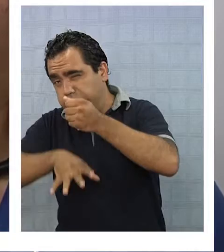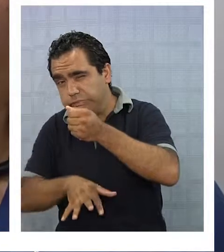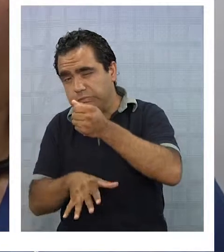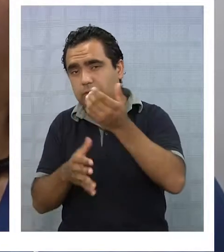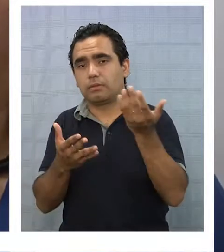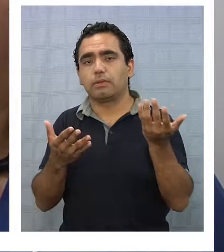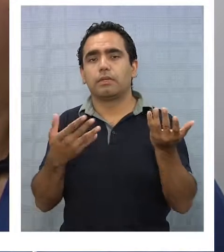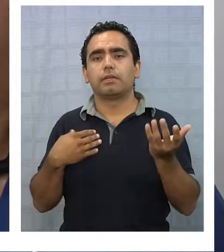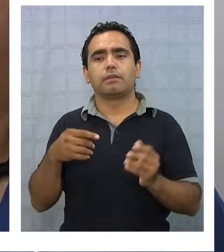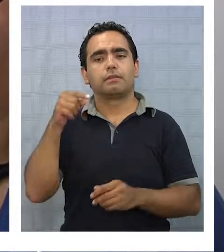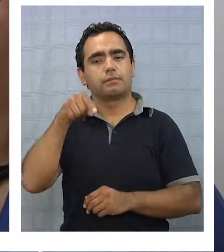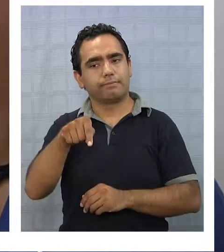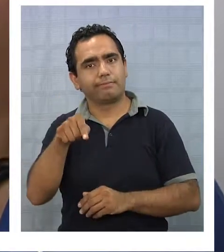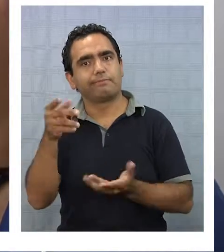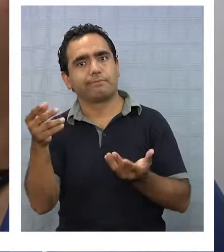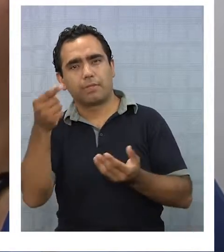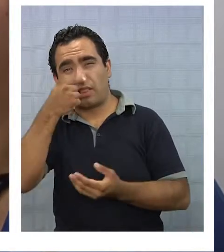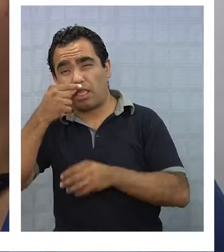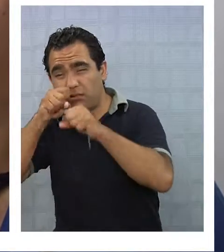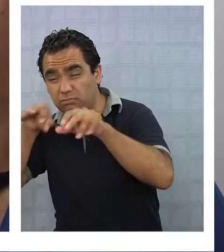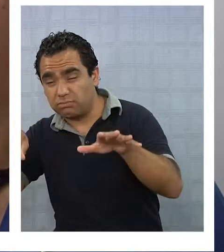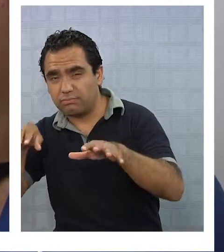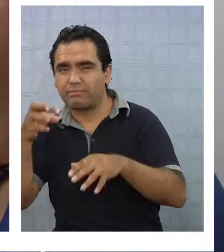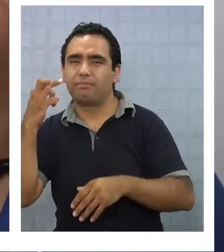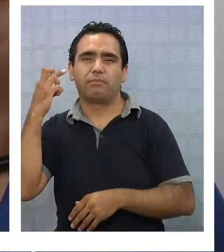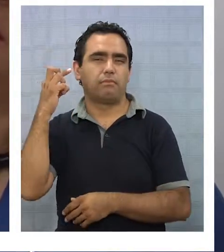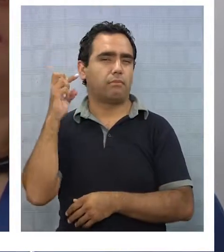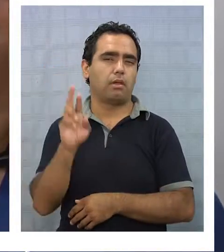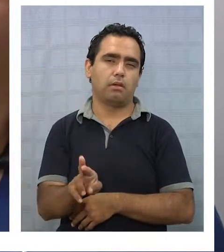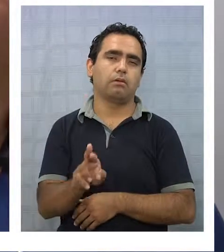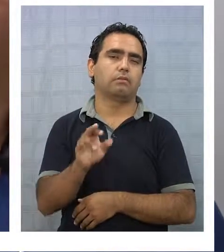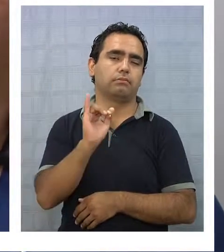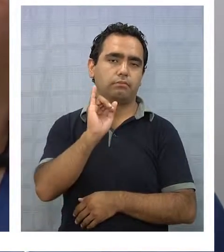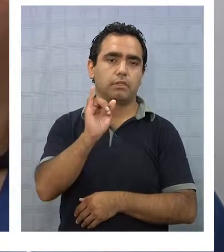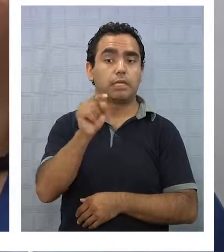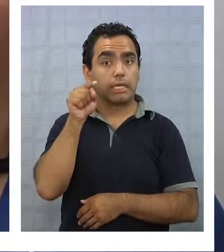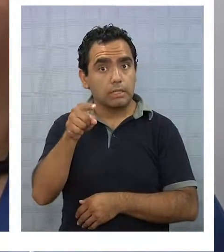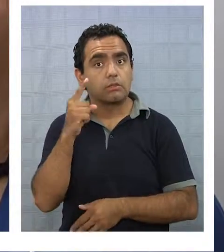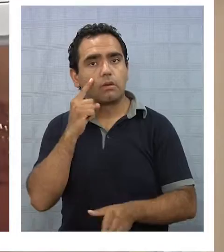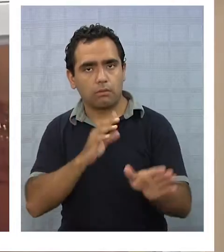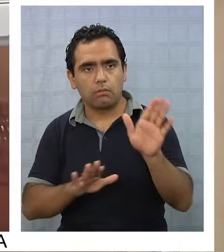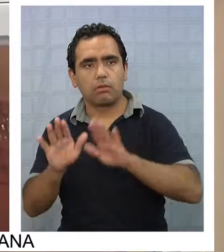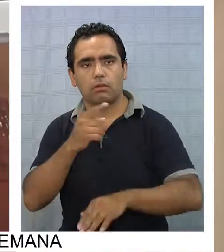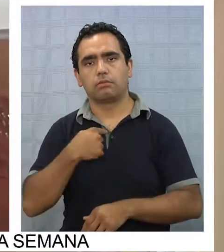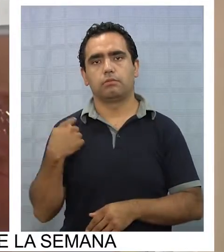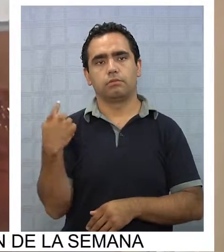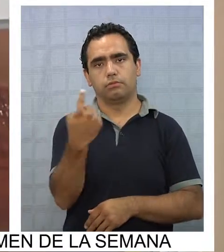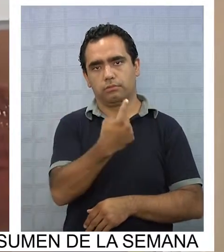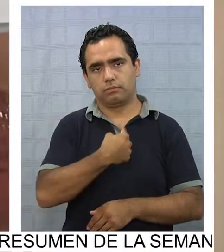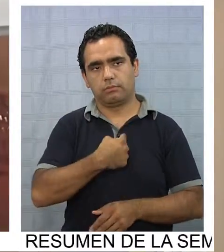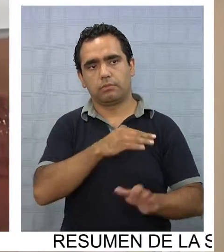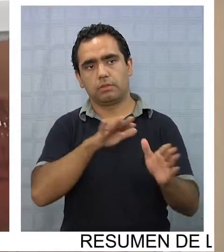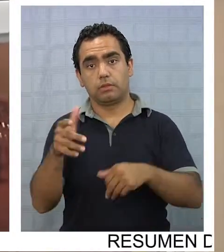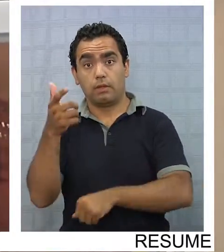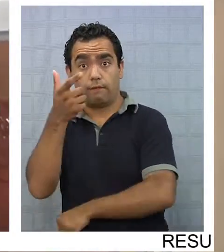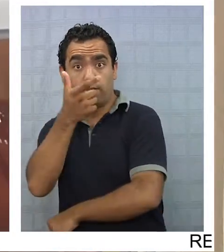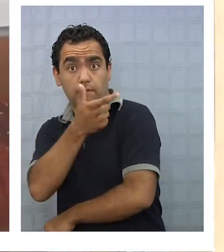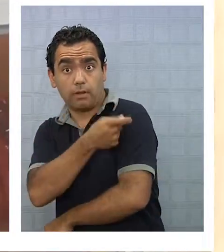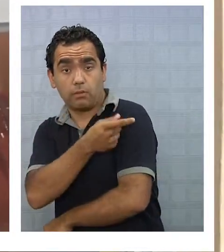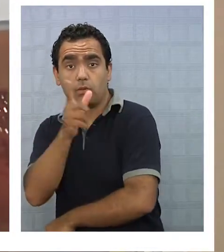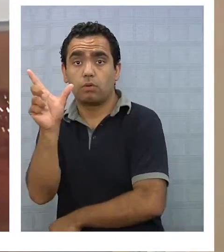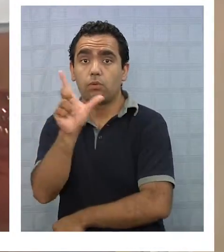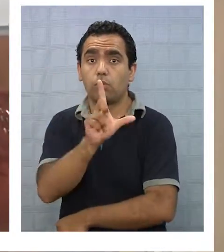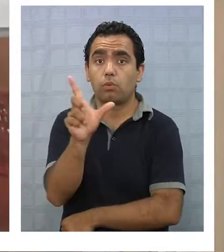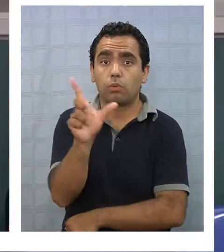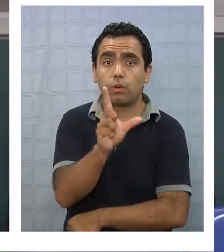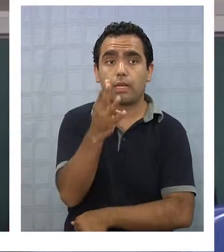cuadro mucho más severo y de eso es de lo que queremos protegernos nosotros. La vacunación comienza este lunes 14